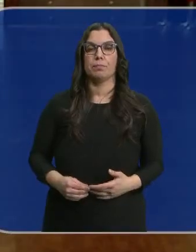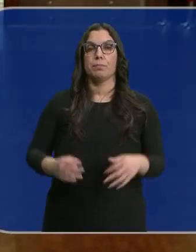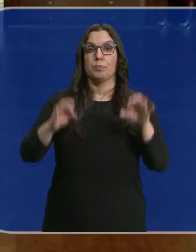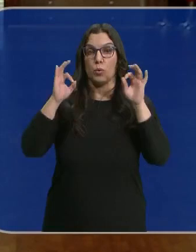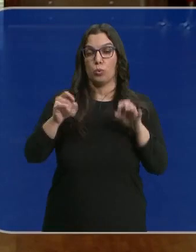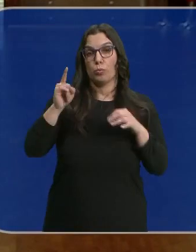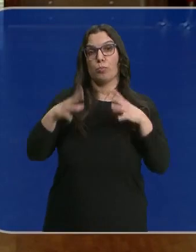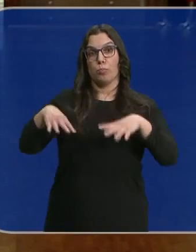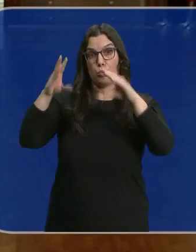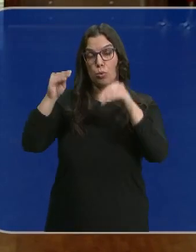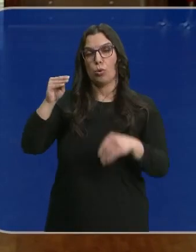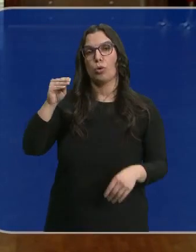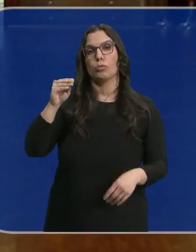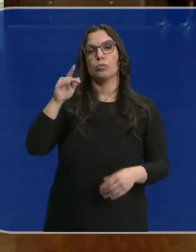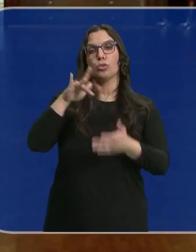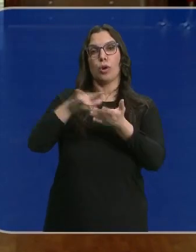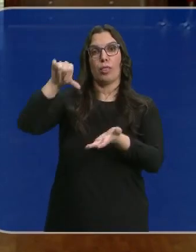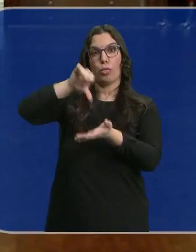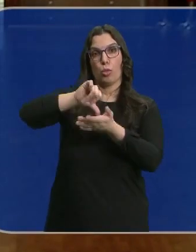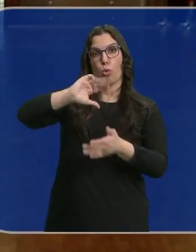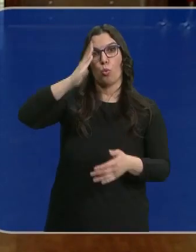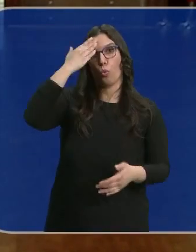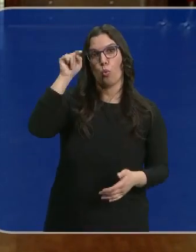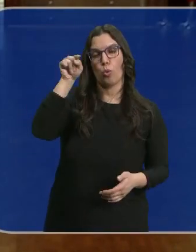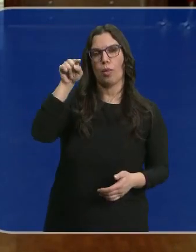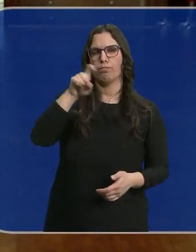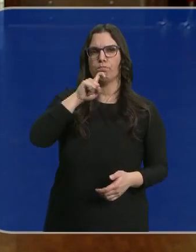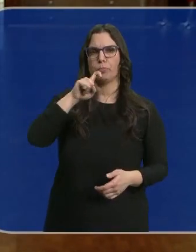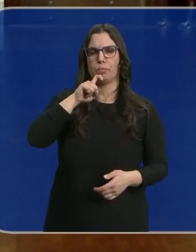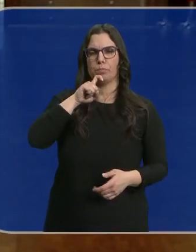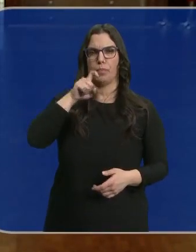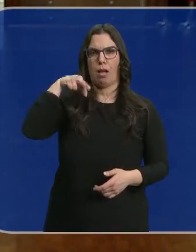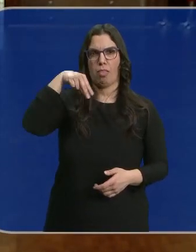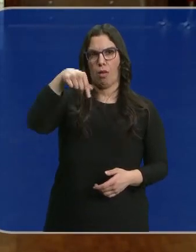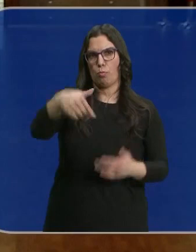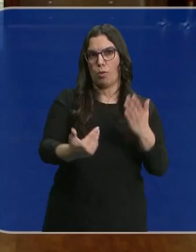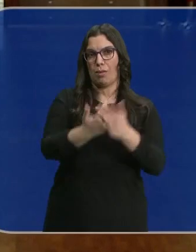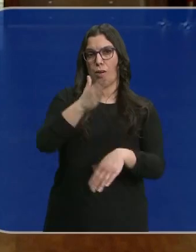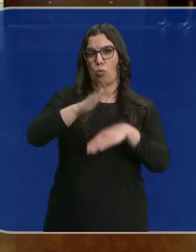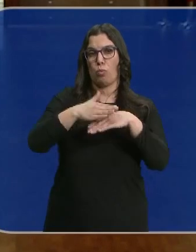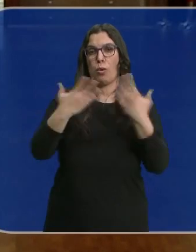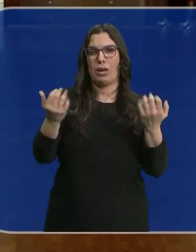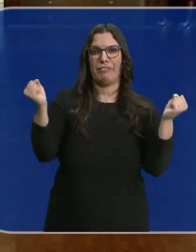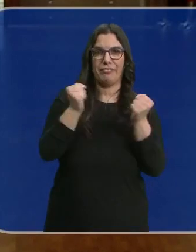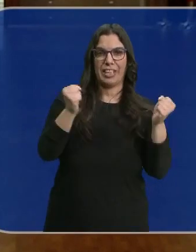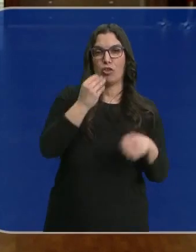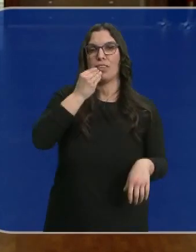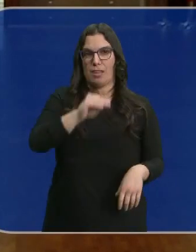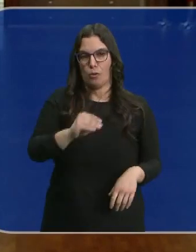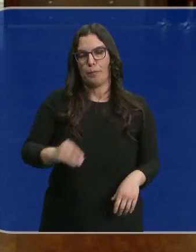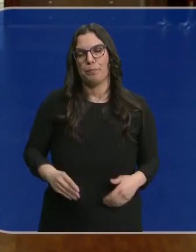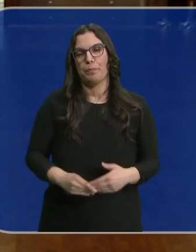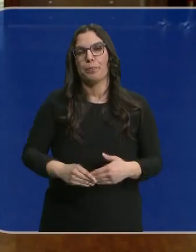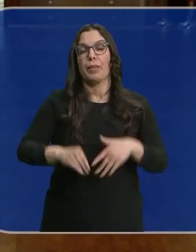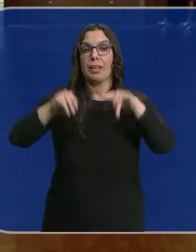Precisamente Burgos ha sido una de las ciudades en las que ha sido complicado pasear esta mañana por culpa del frío y del